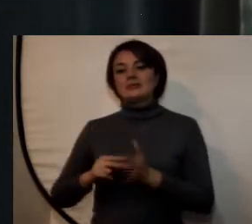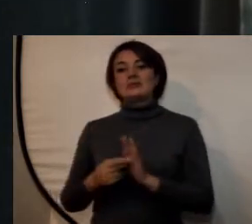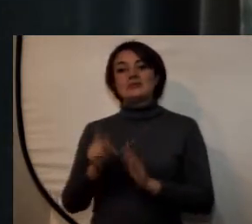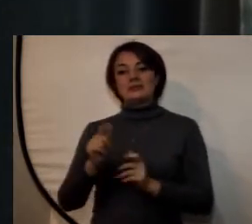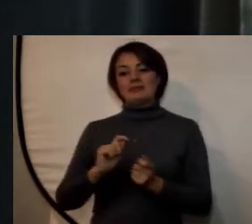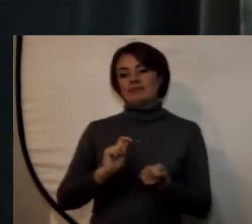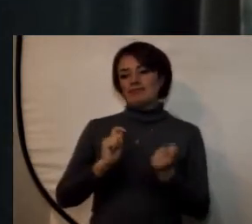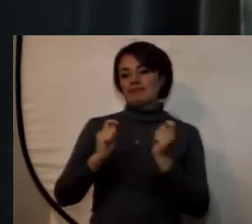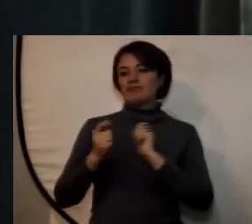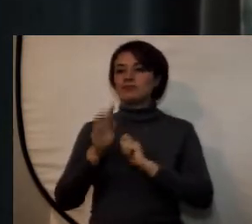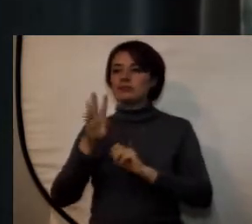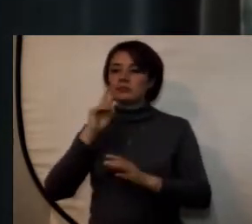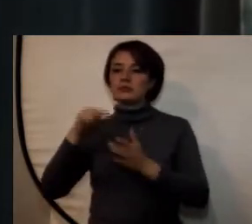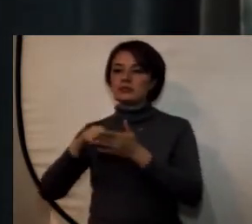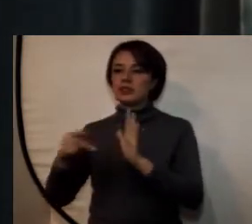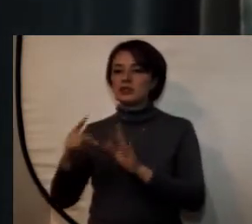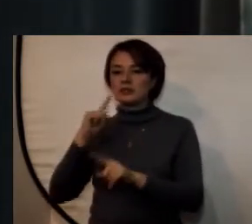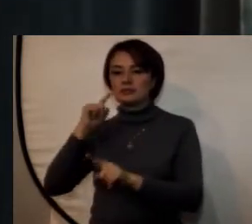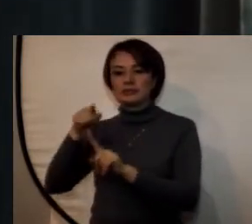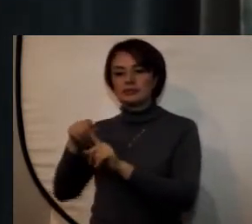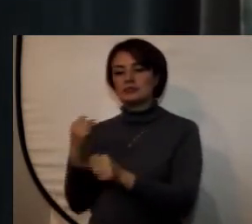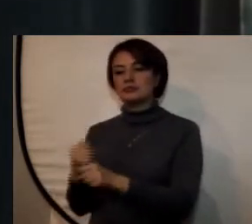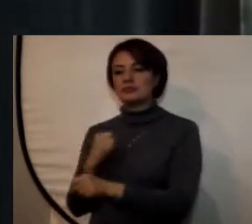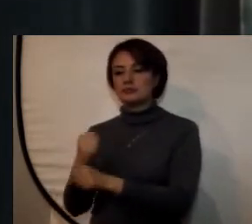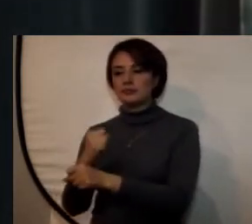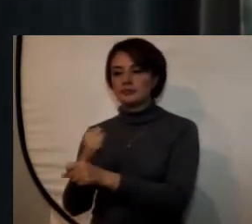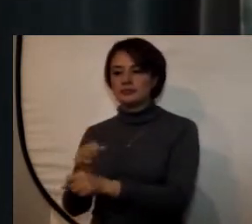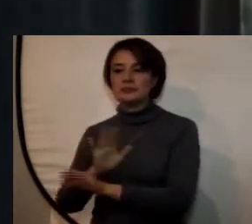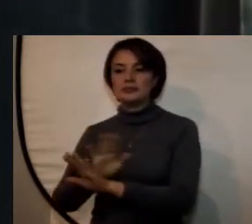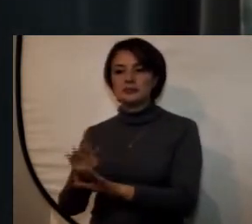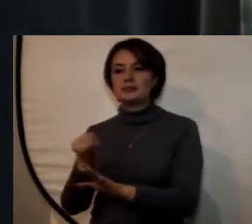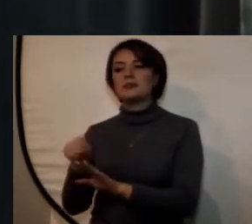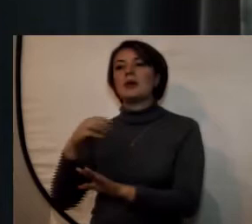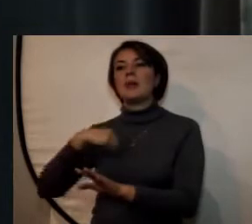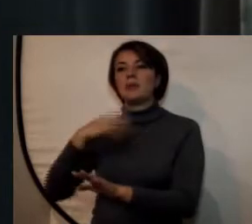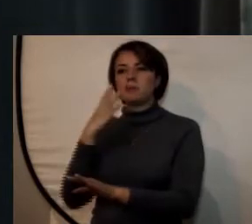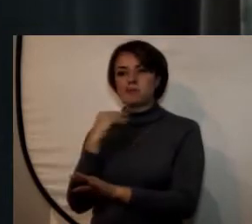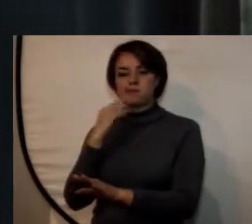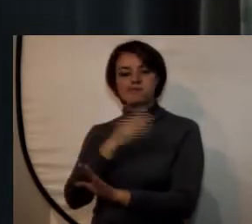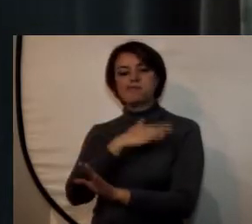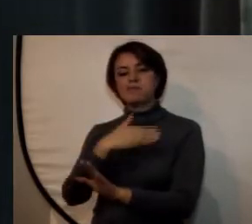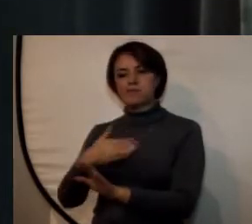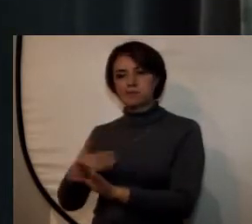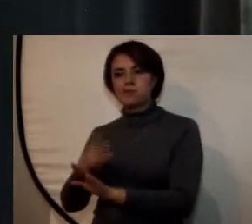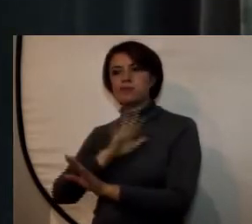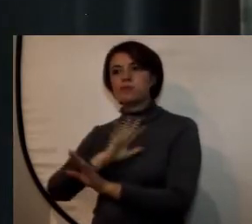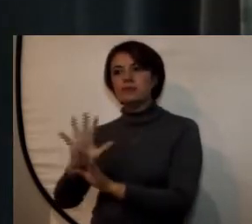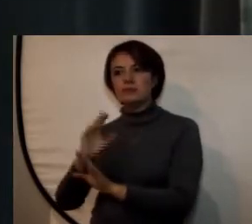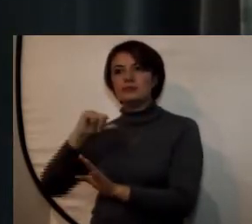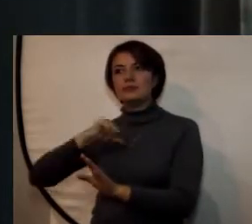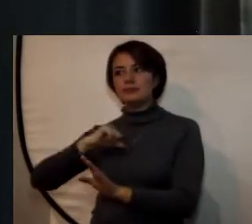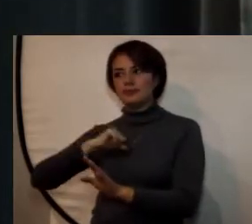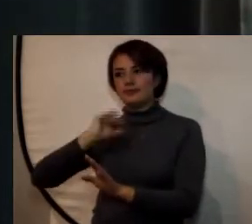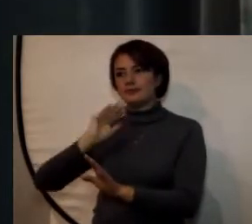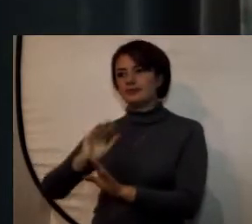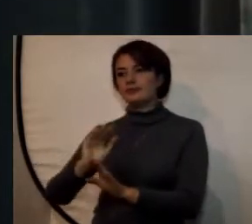tecnológica al sector productivo ya tenemos una experiencia previa ya iniciamos con una